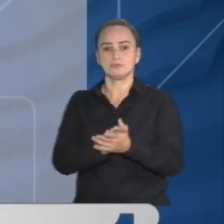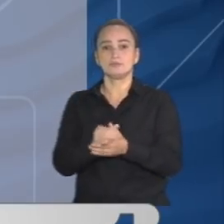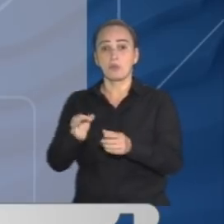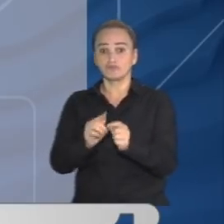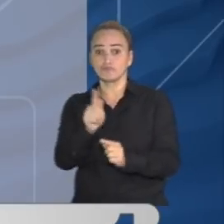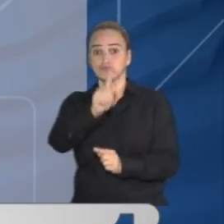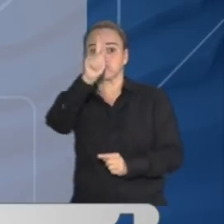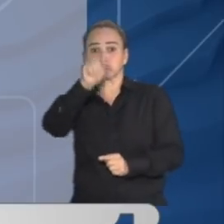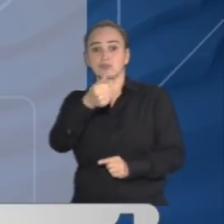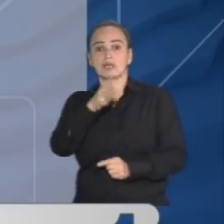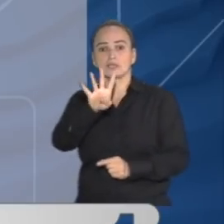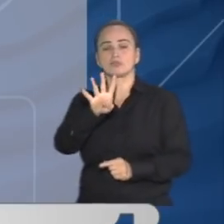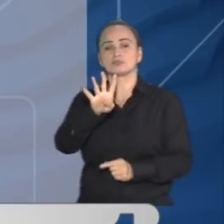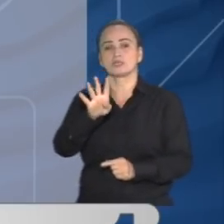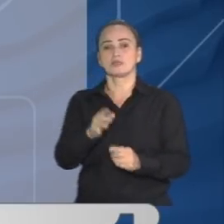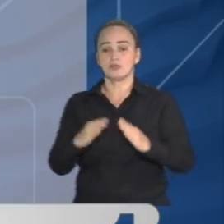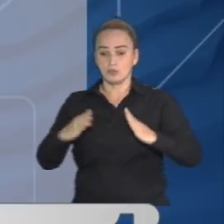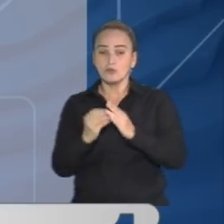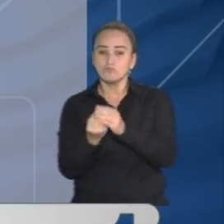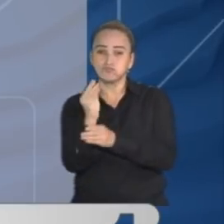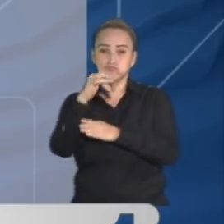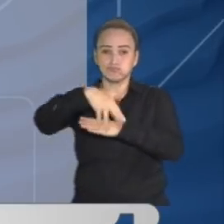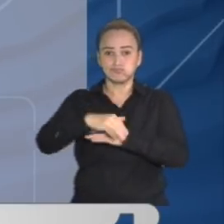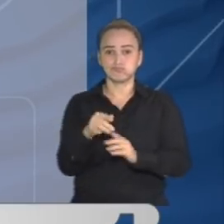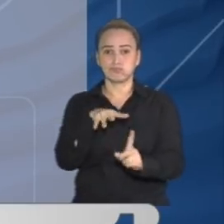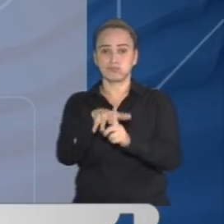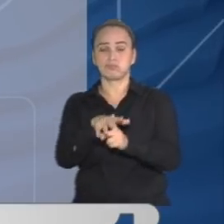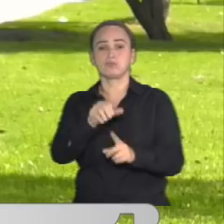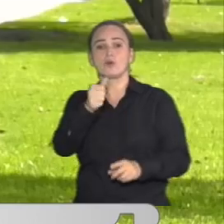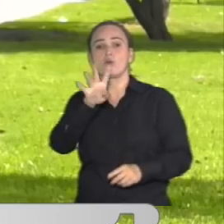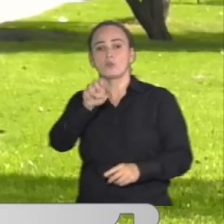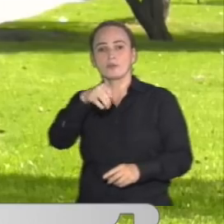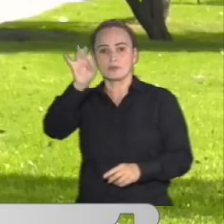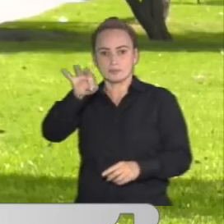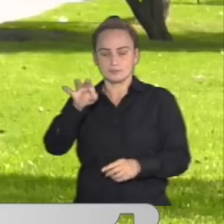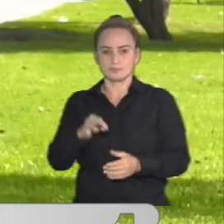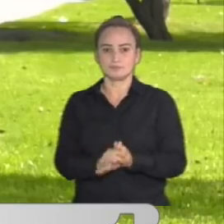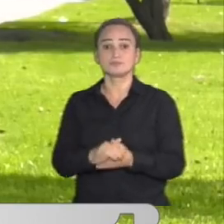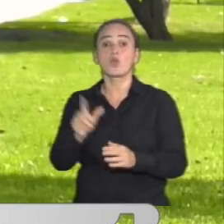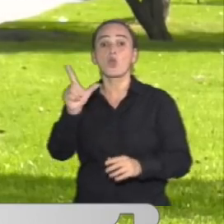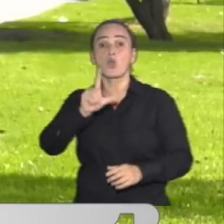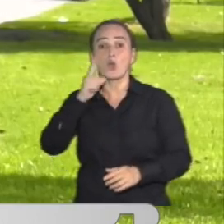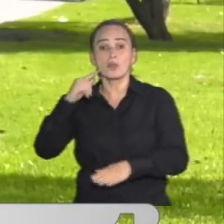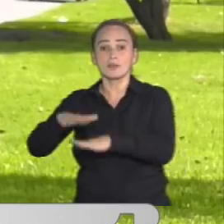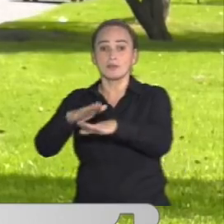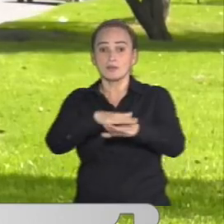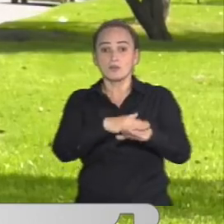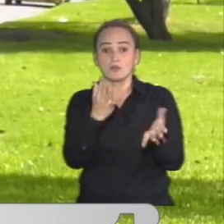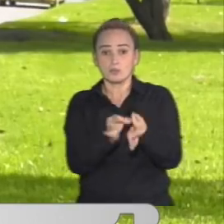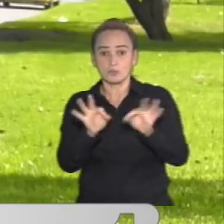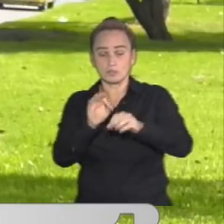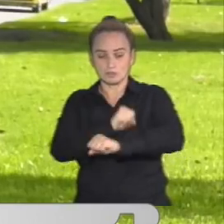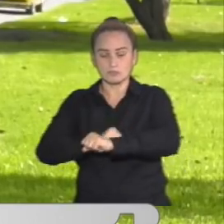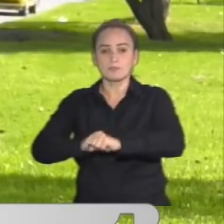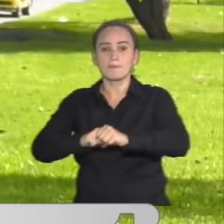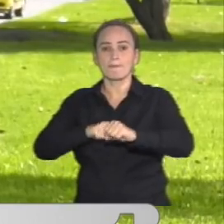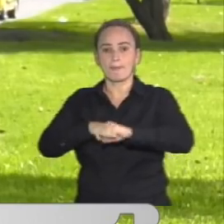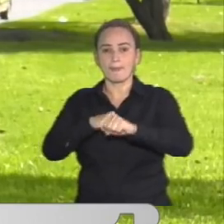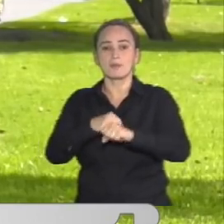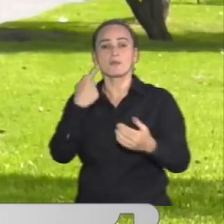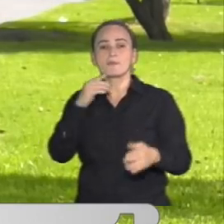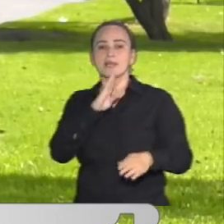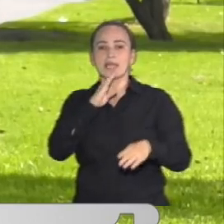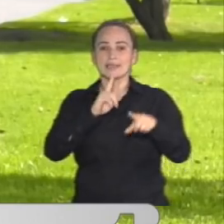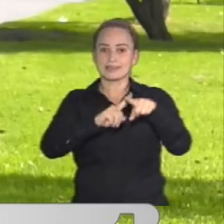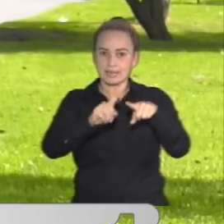14,2% y volcanes 9,3%. Este lunes se anunció un refuerzo de seguridad para los buses de